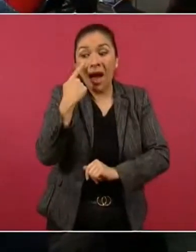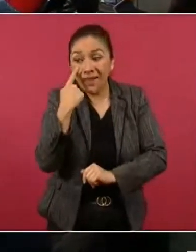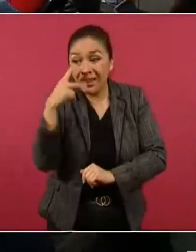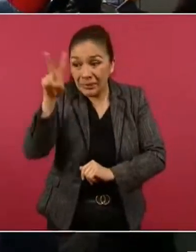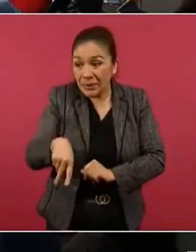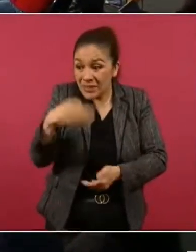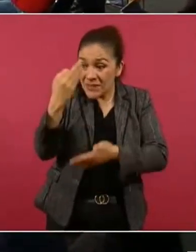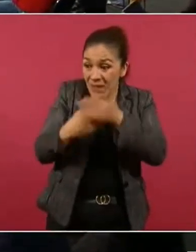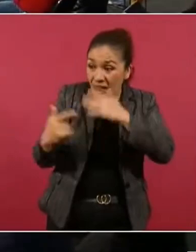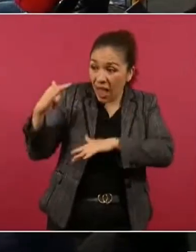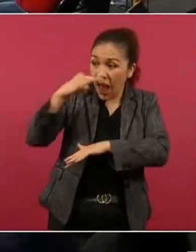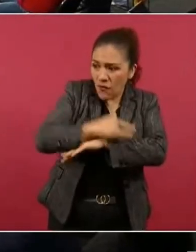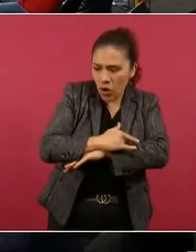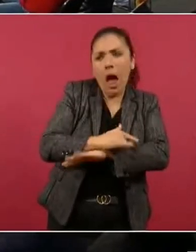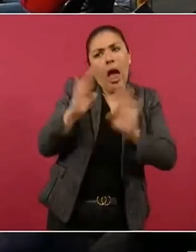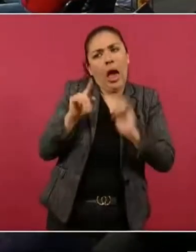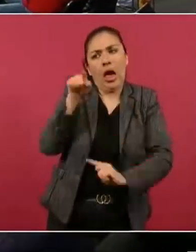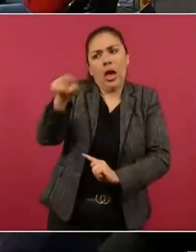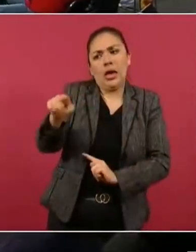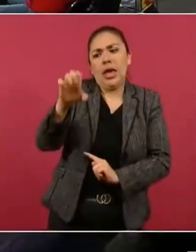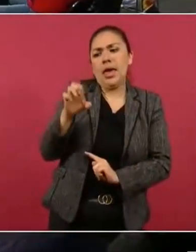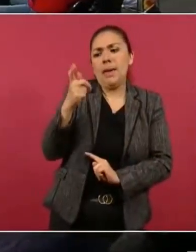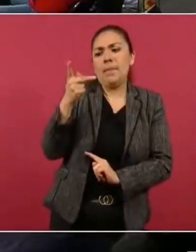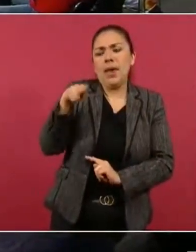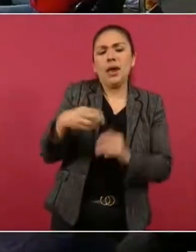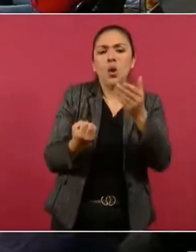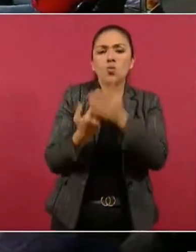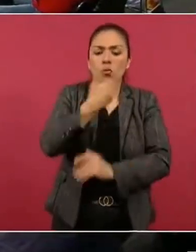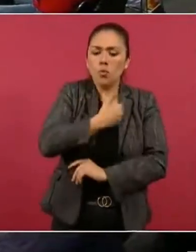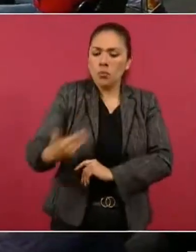que lo comprara Peña, que ya iba a llegar?